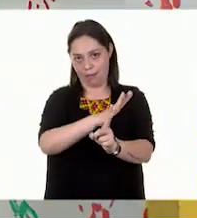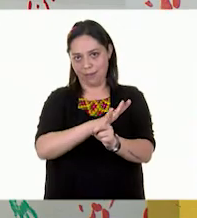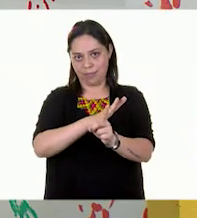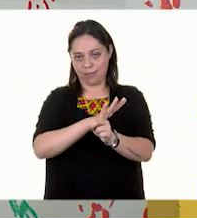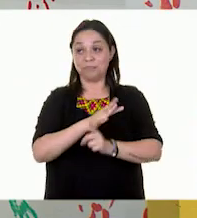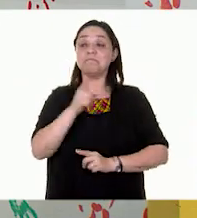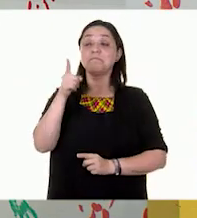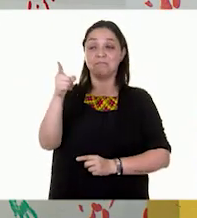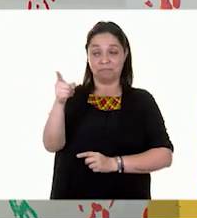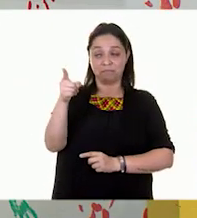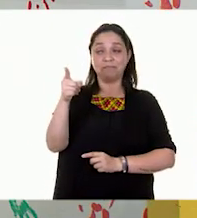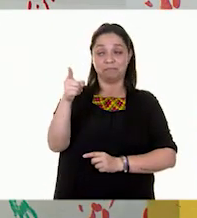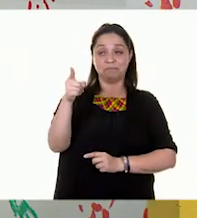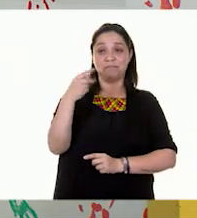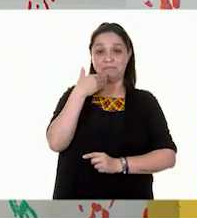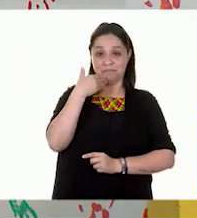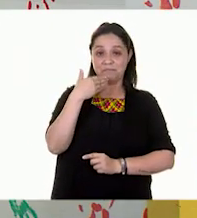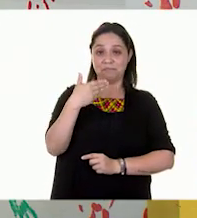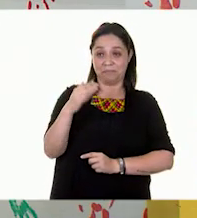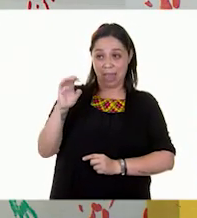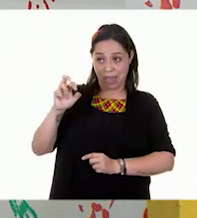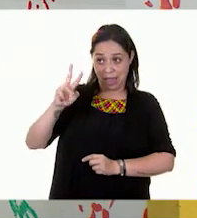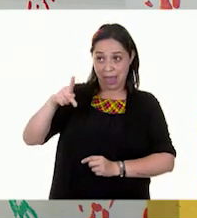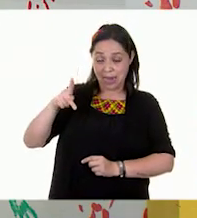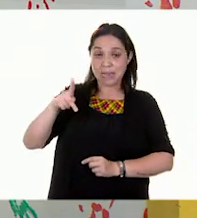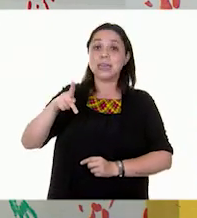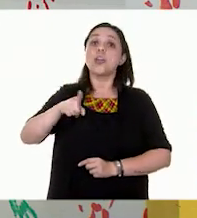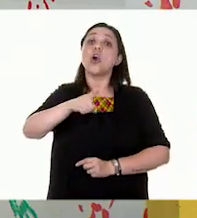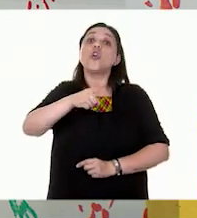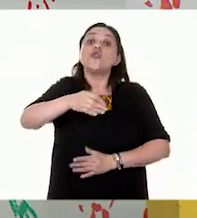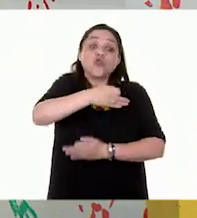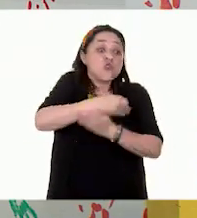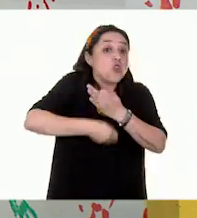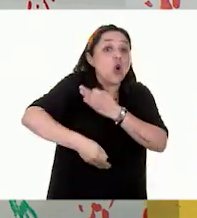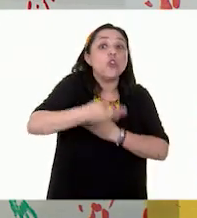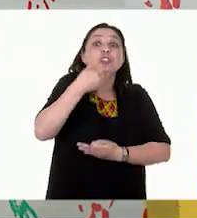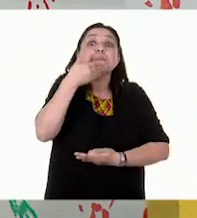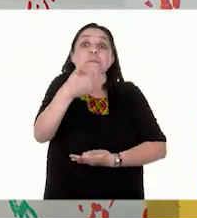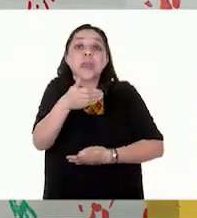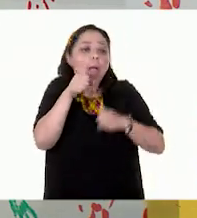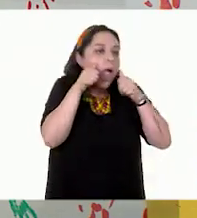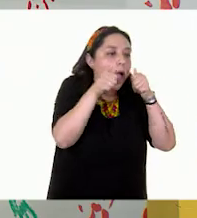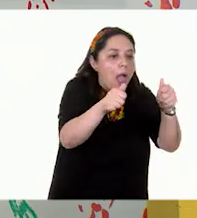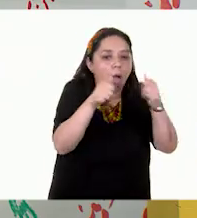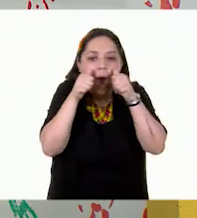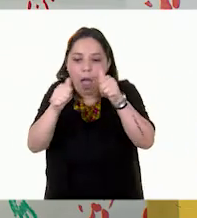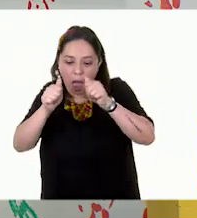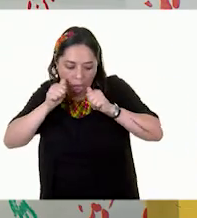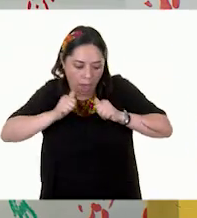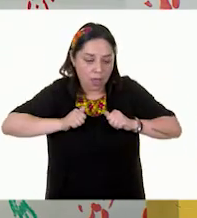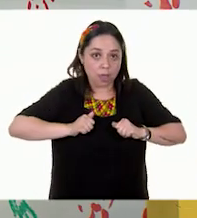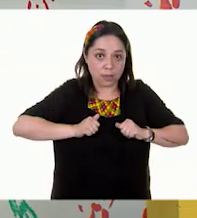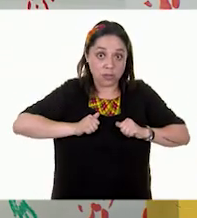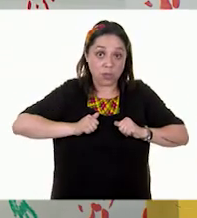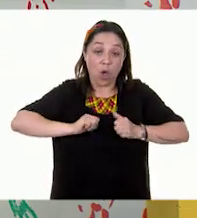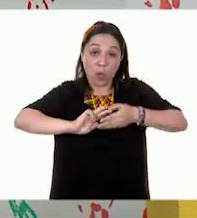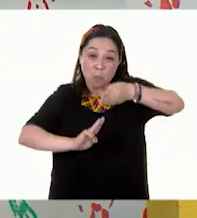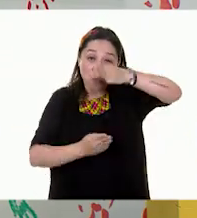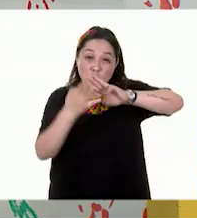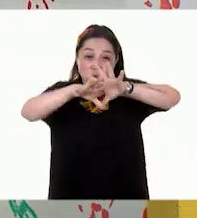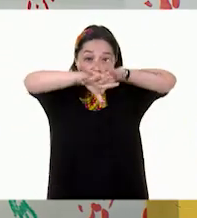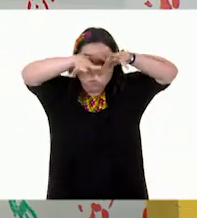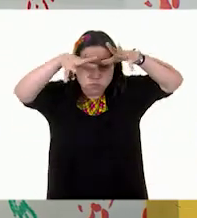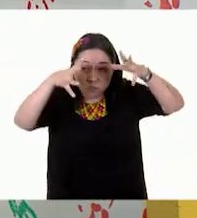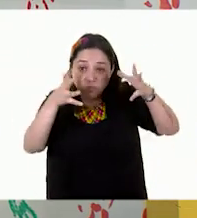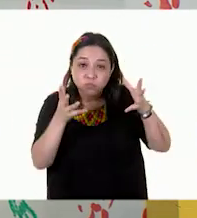lo has dicho, Erick, tenemos que ver por el bien común. Y obviamente, nuestro planeta es responsabilidad de